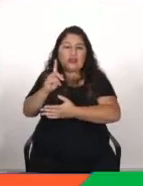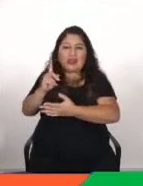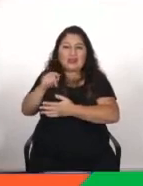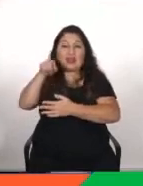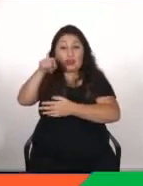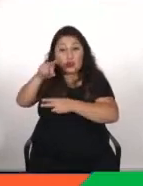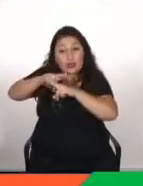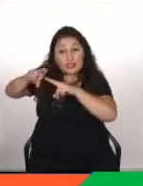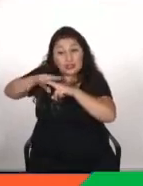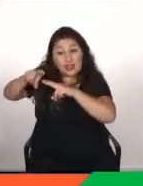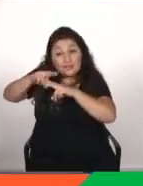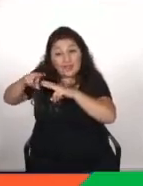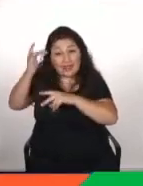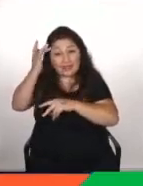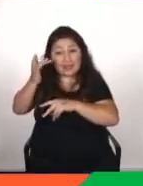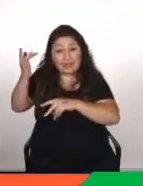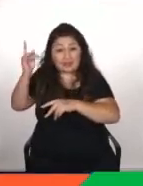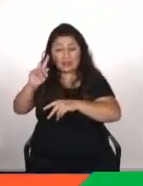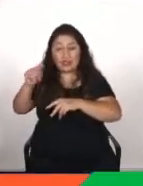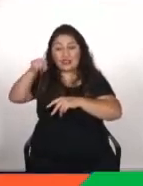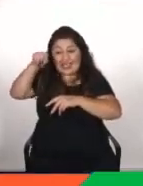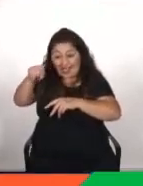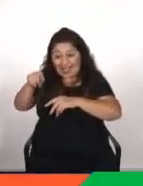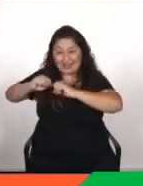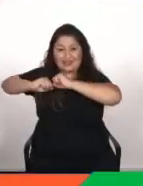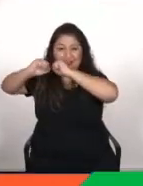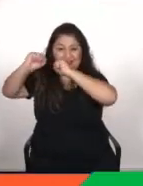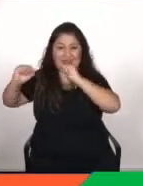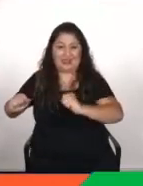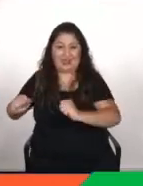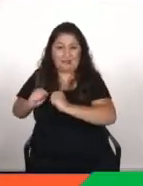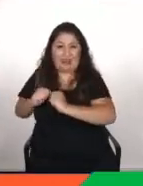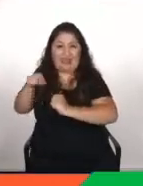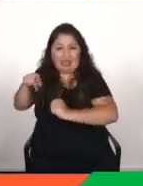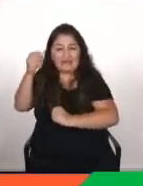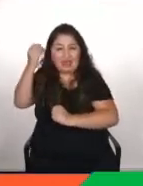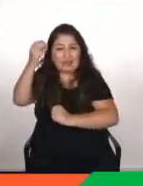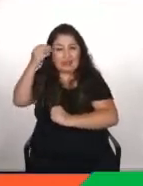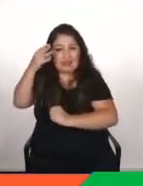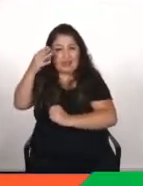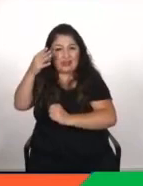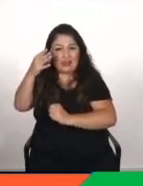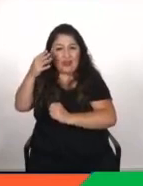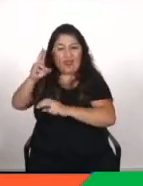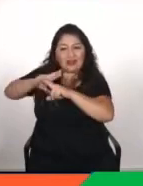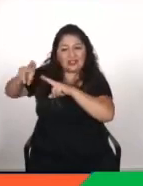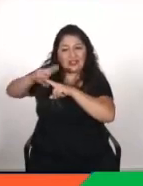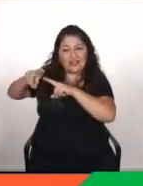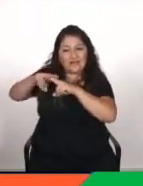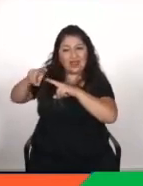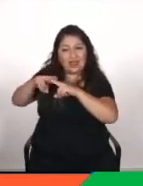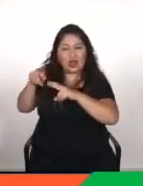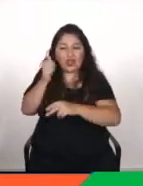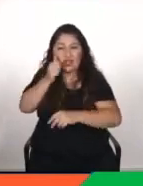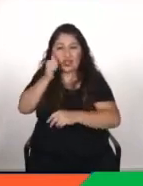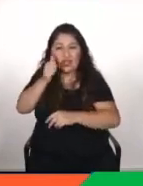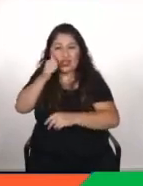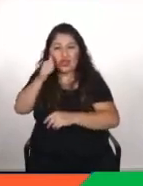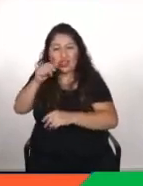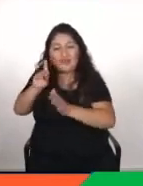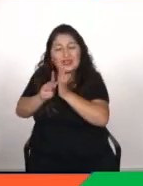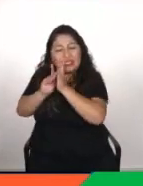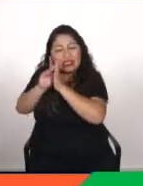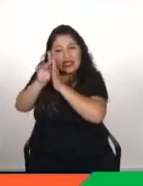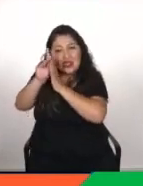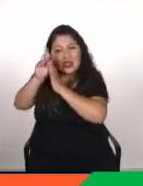que es el propio sistema el que va a ir aprendiendo como hacemos los humanos de manera pues con nuestra experiencia en nuestro día a día que va a desarrollar internamente esa